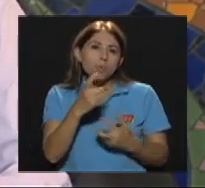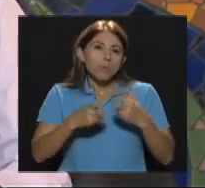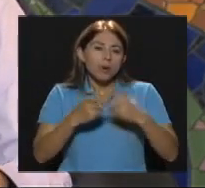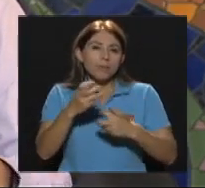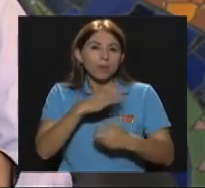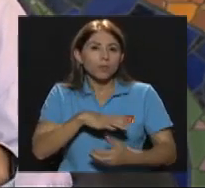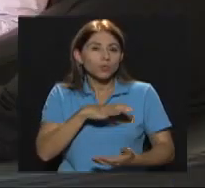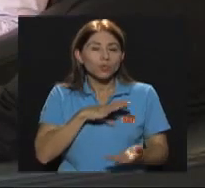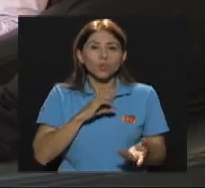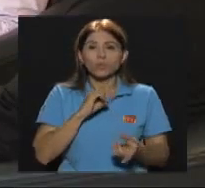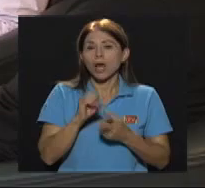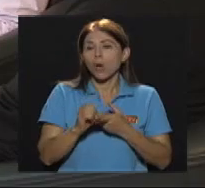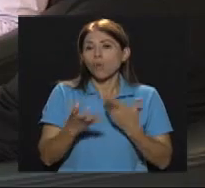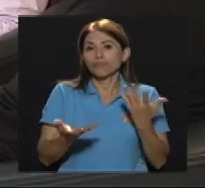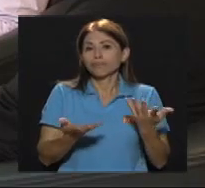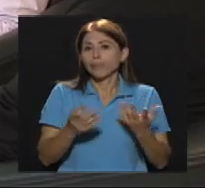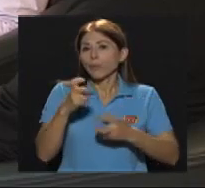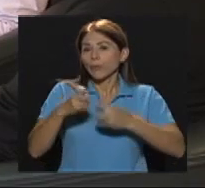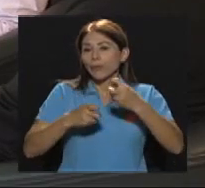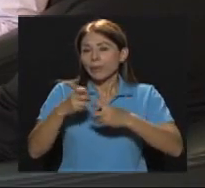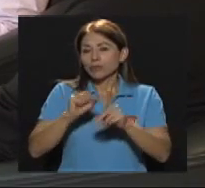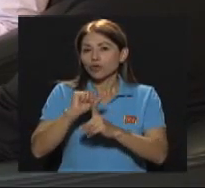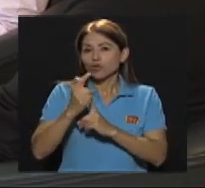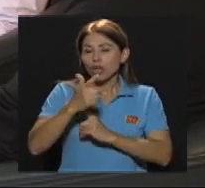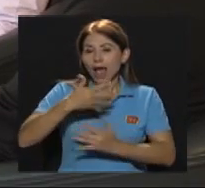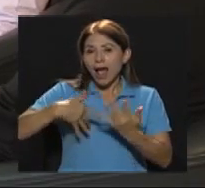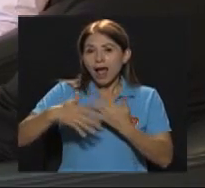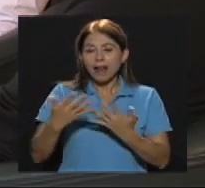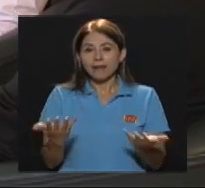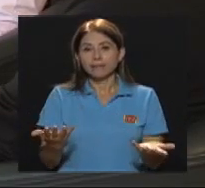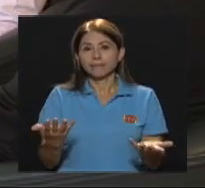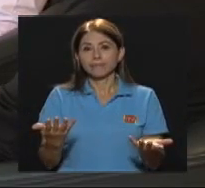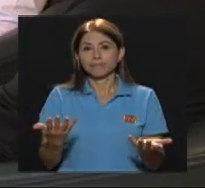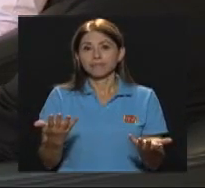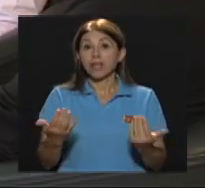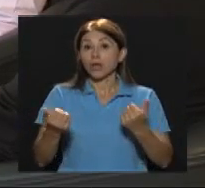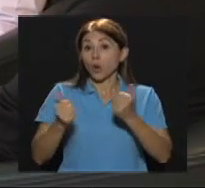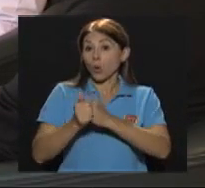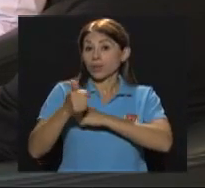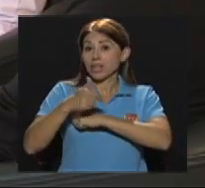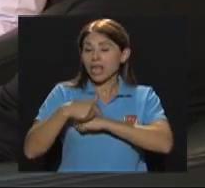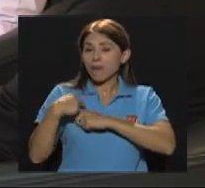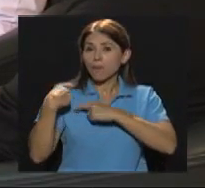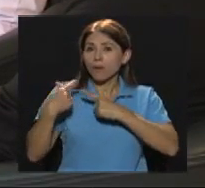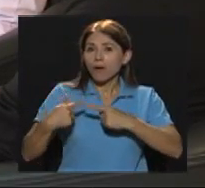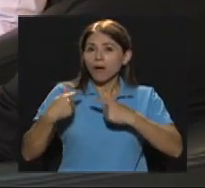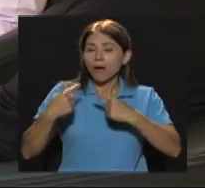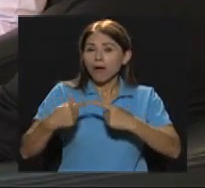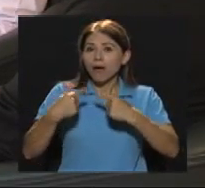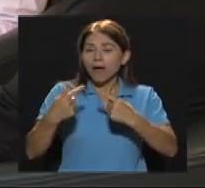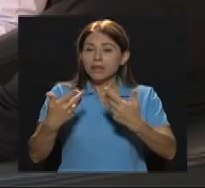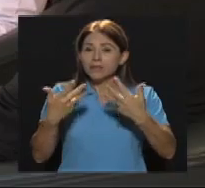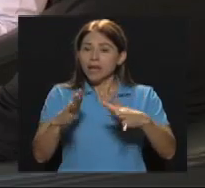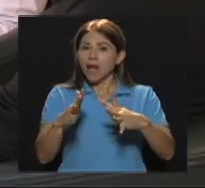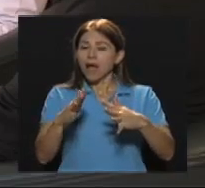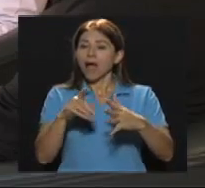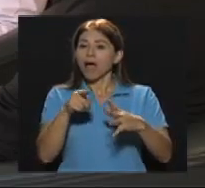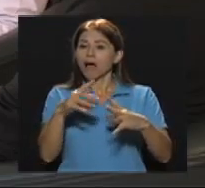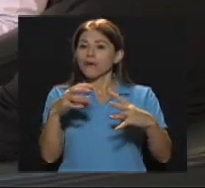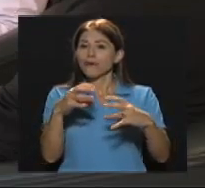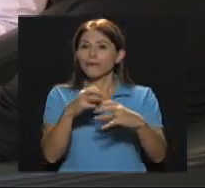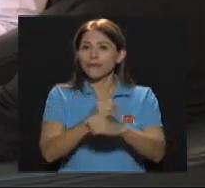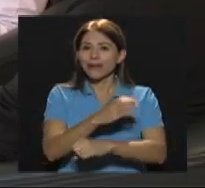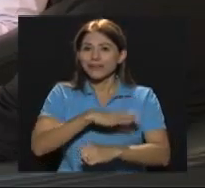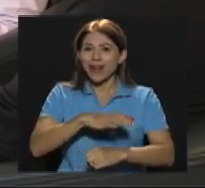en su conducta O en su aspecto social, etcétera Y que con el tiempo fue tomando precisamente esto Unos